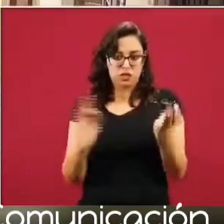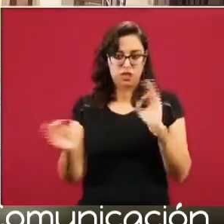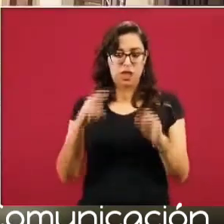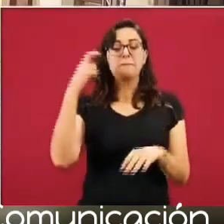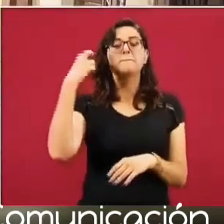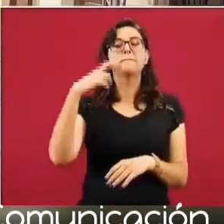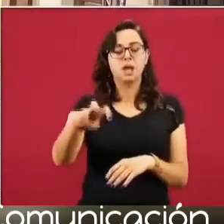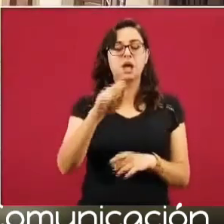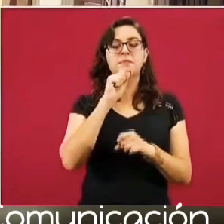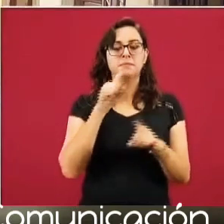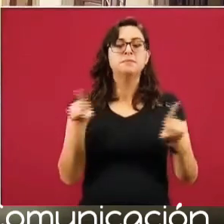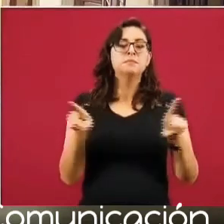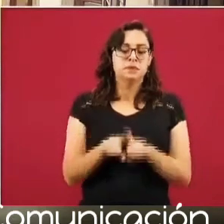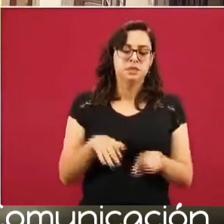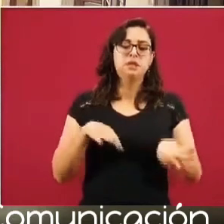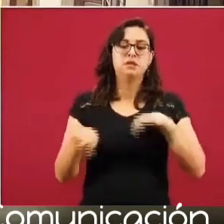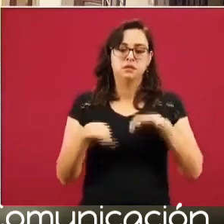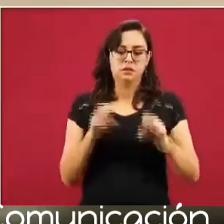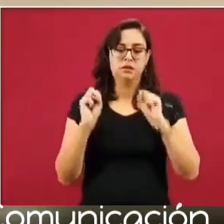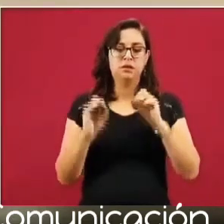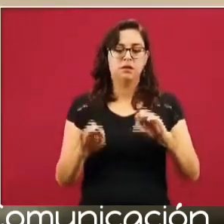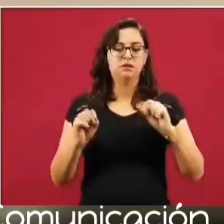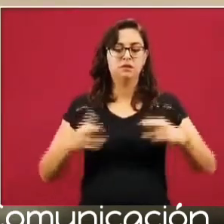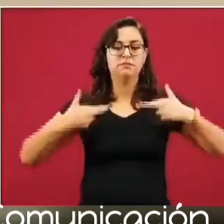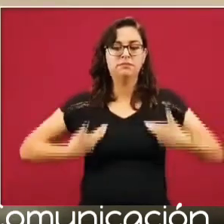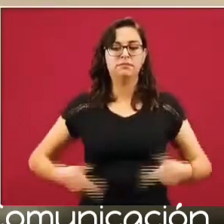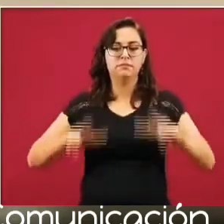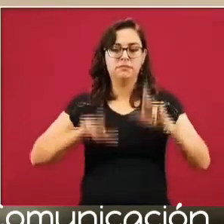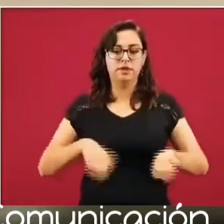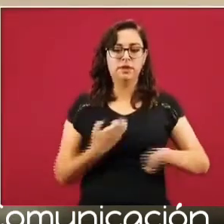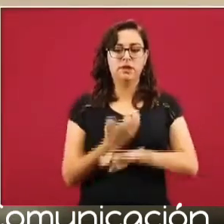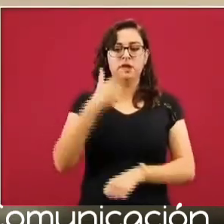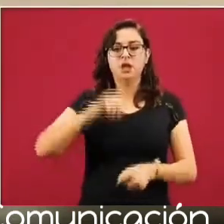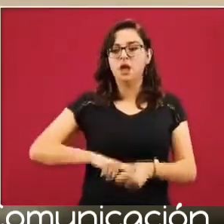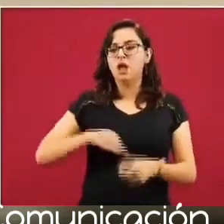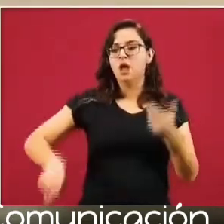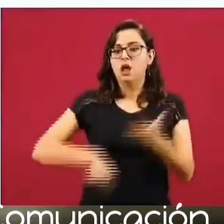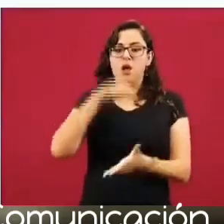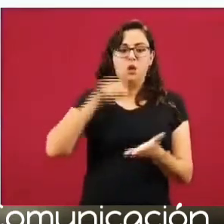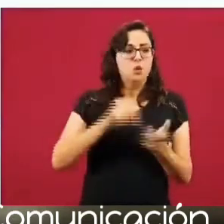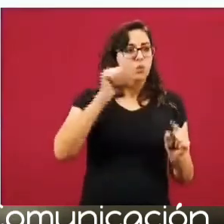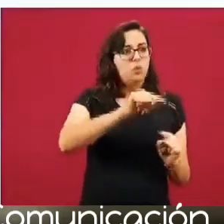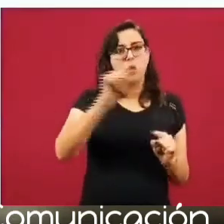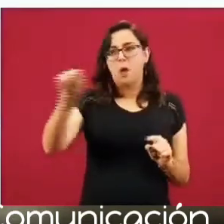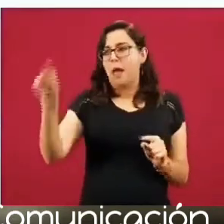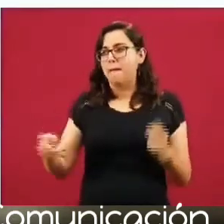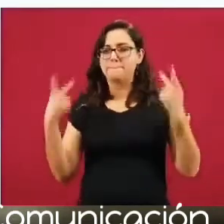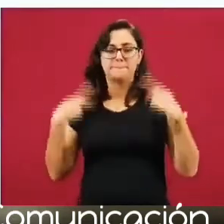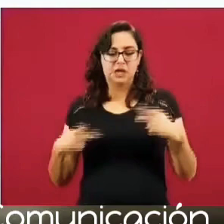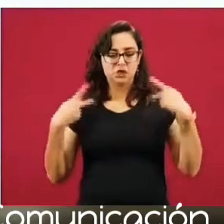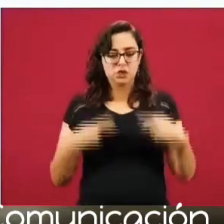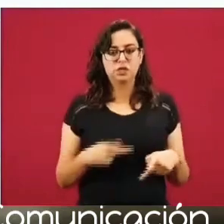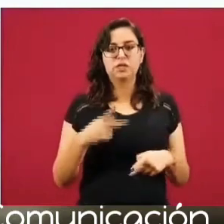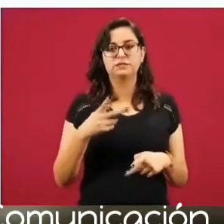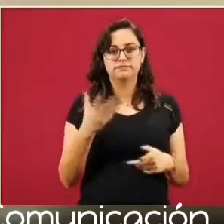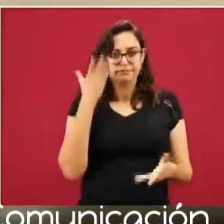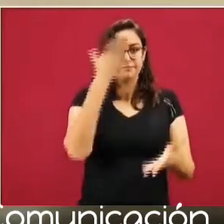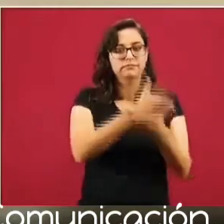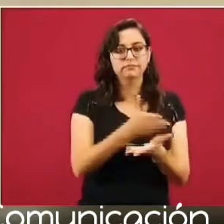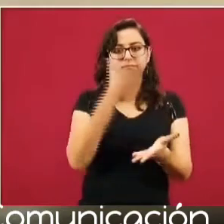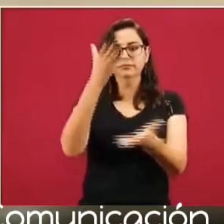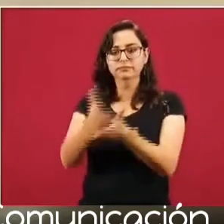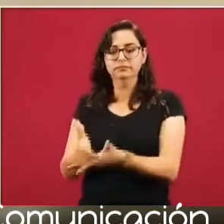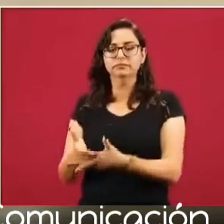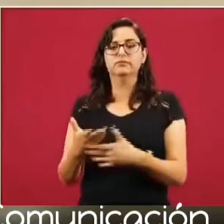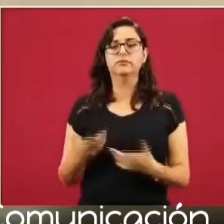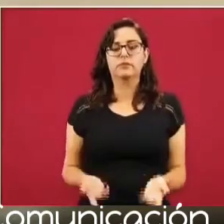trabajando con nuestras oficinas de representación estatal para identificar lugares a los que la gente quiera viajar, no solamente promover